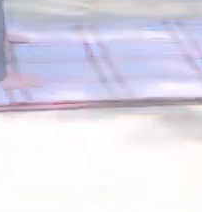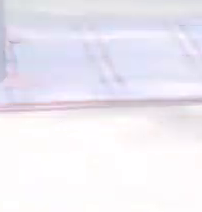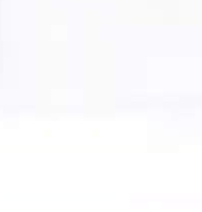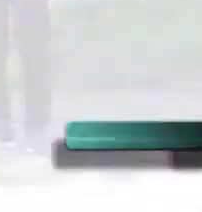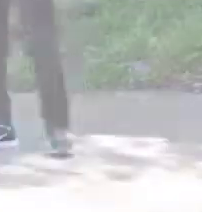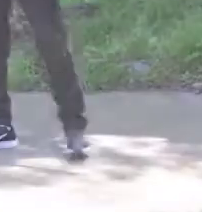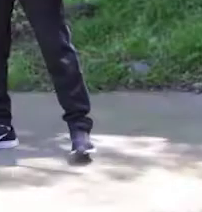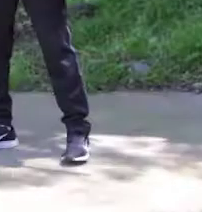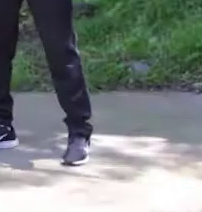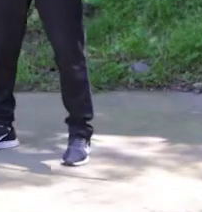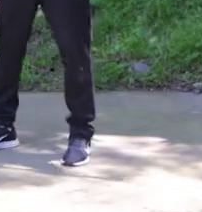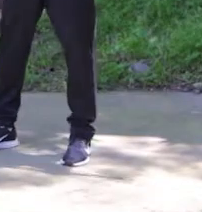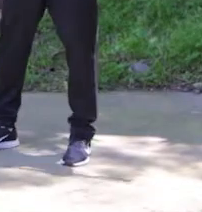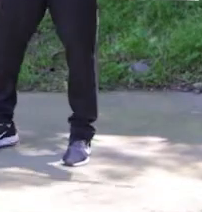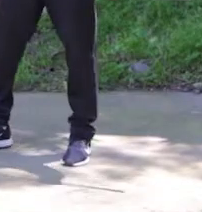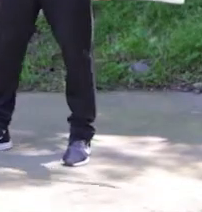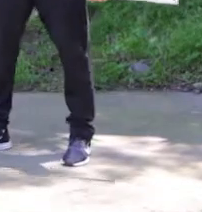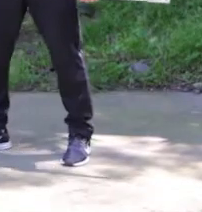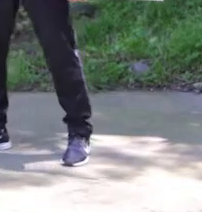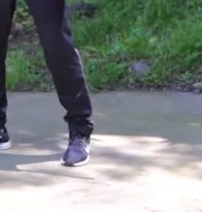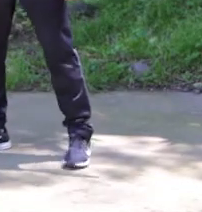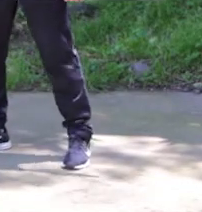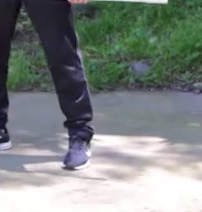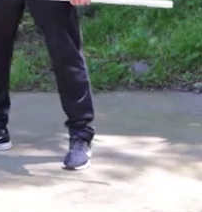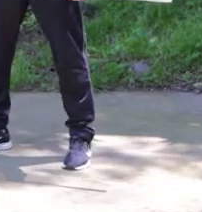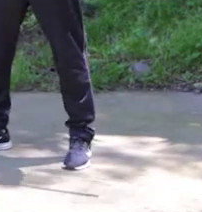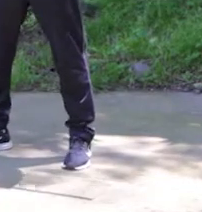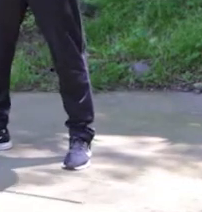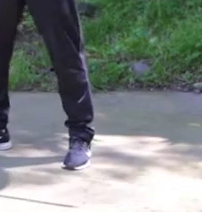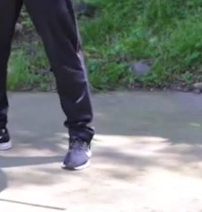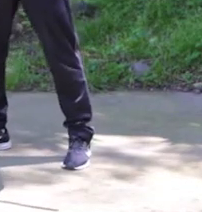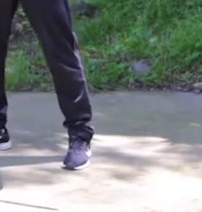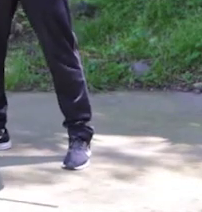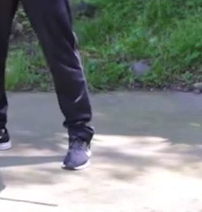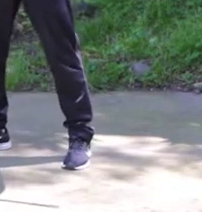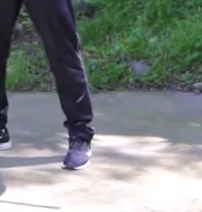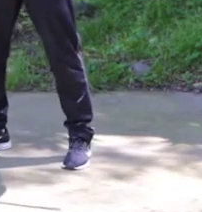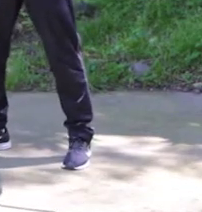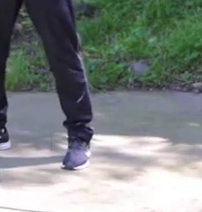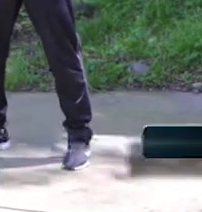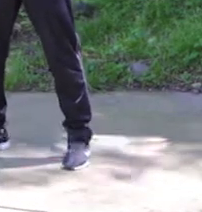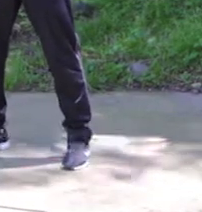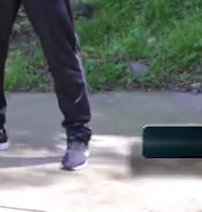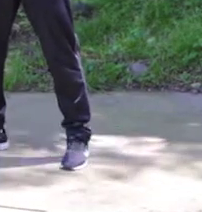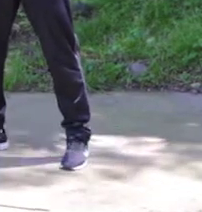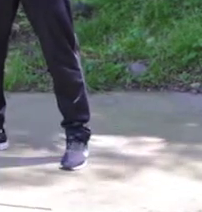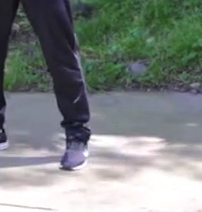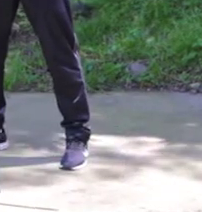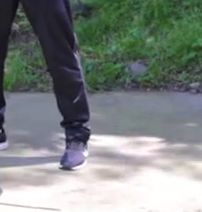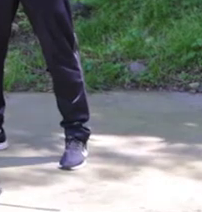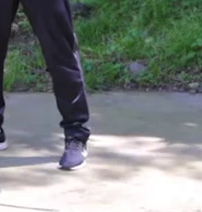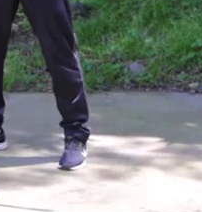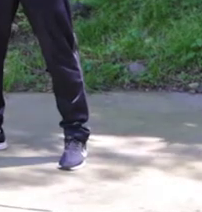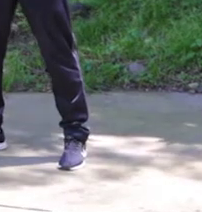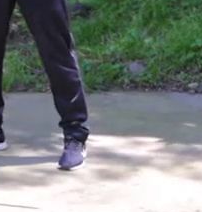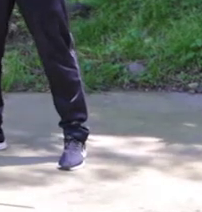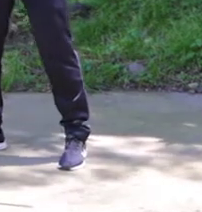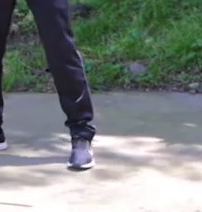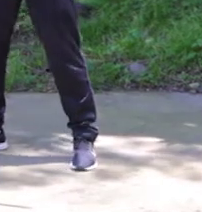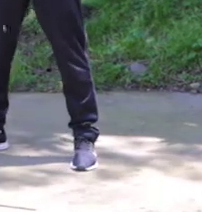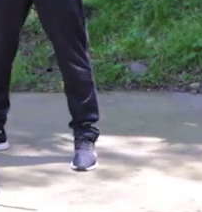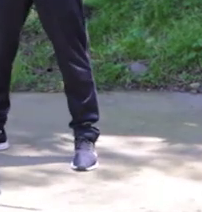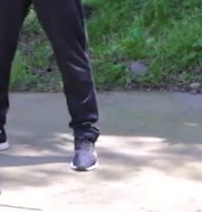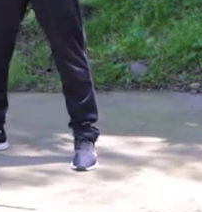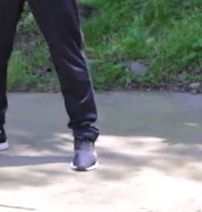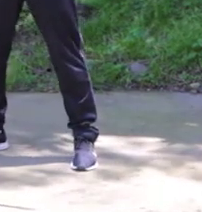ok vamos a trabajar hombro vamos a agarrar ya sea un palo de escoba una toalla